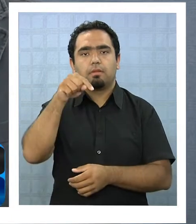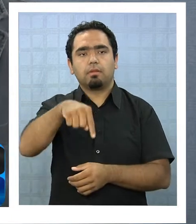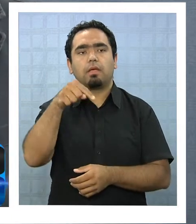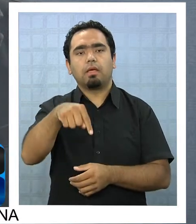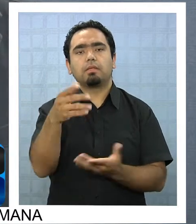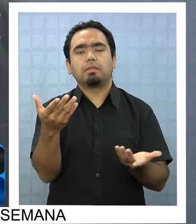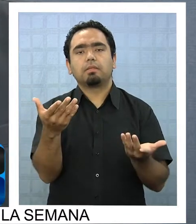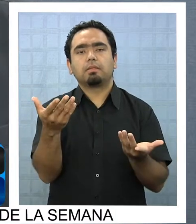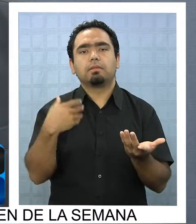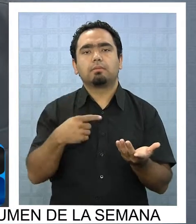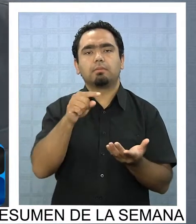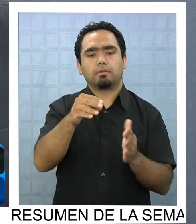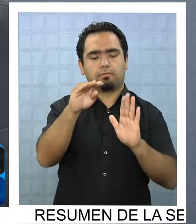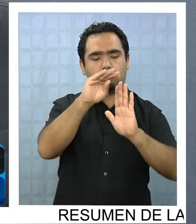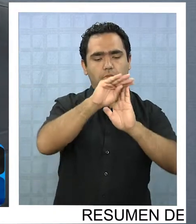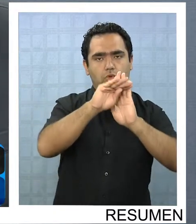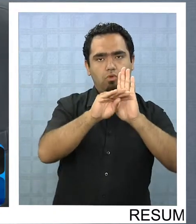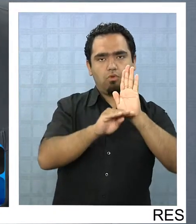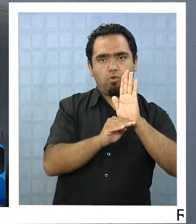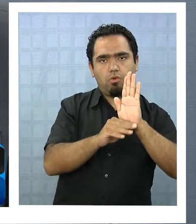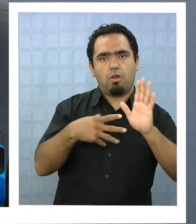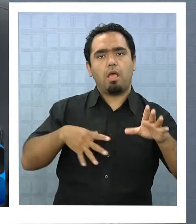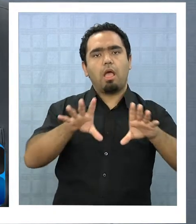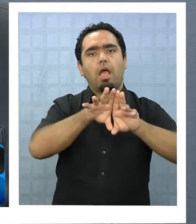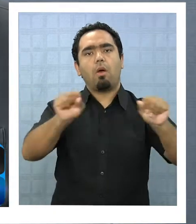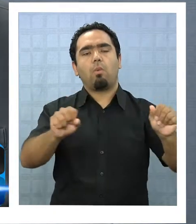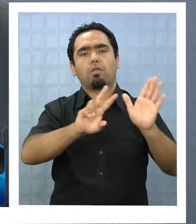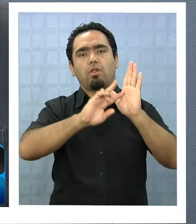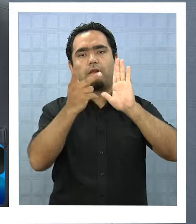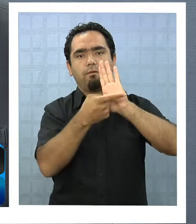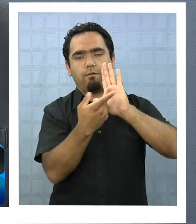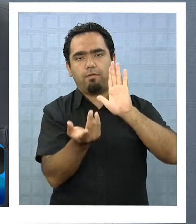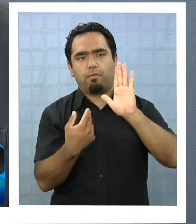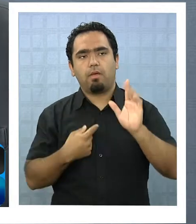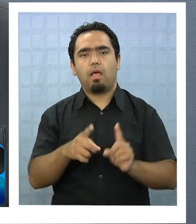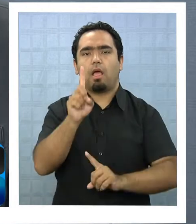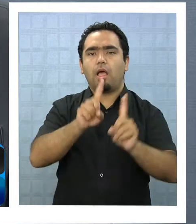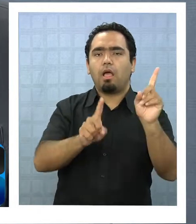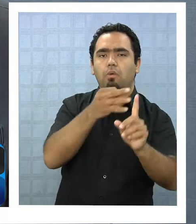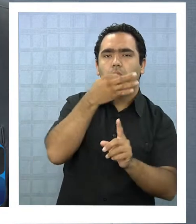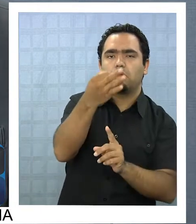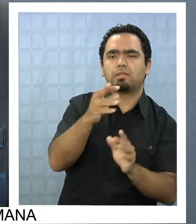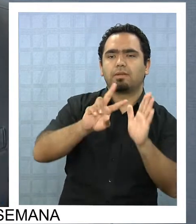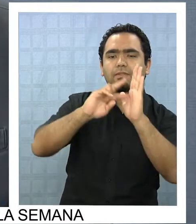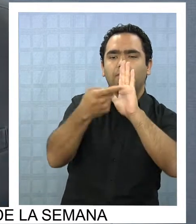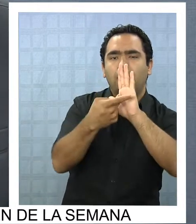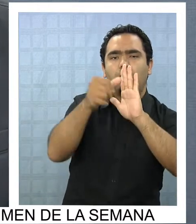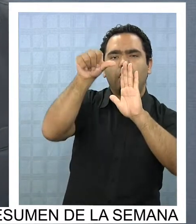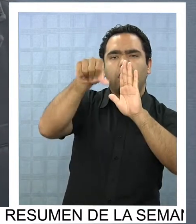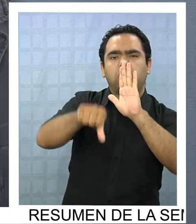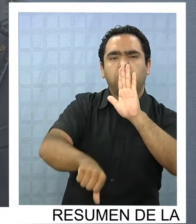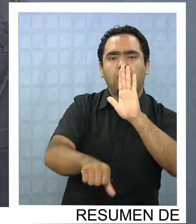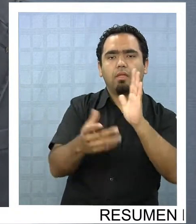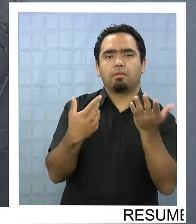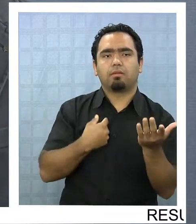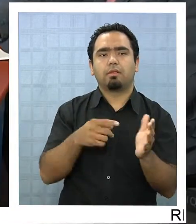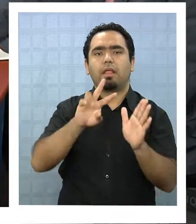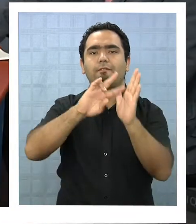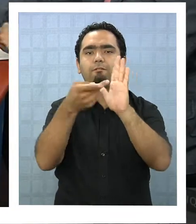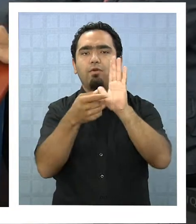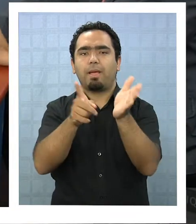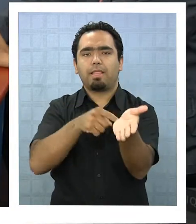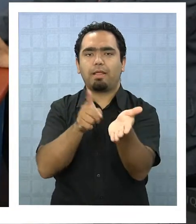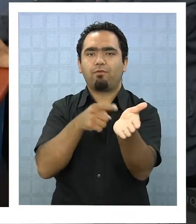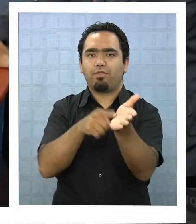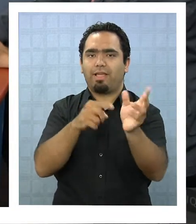producirse un protocolo para un acuerdo en la reforma y algunos dicen que se desinfló la reforma estamos hablando de la reforma tributaria ¿qué